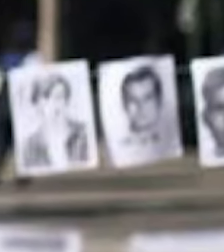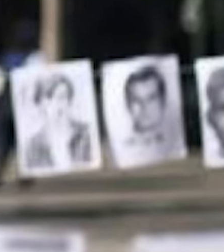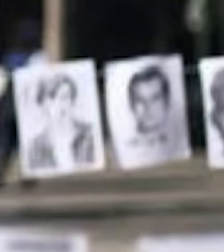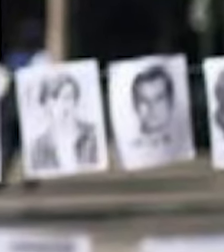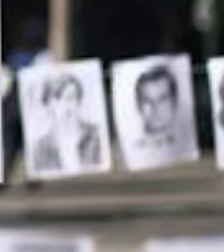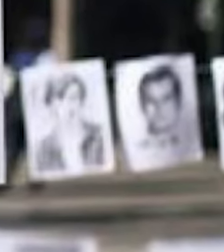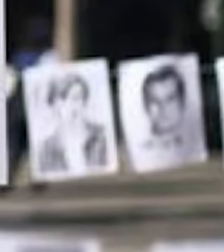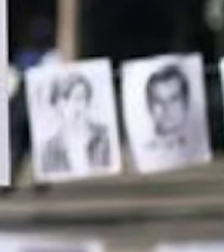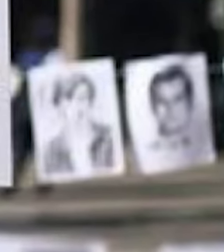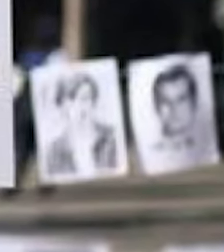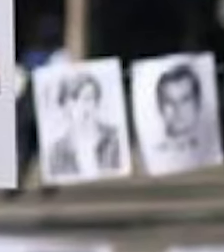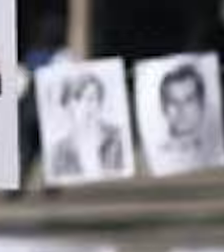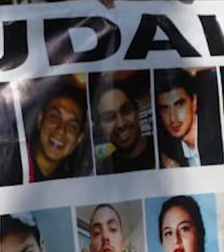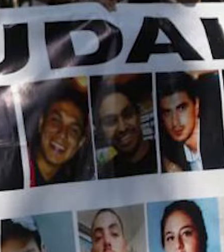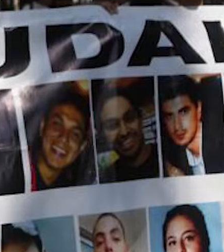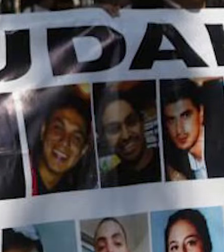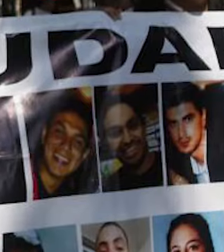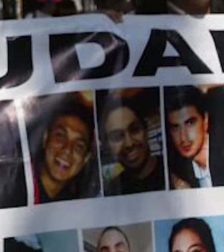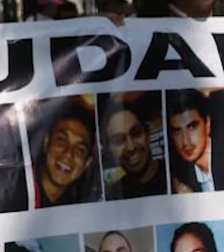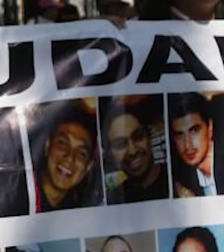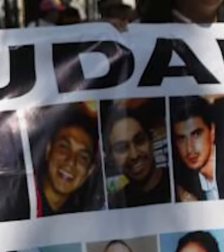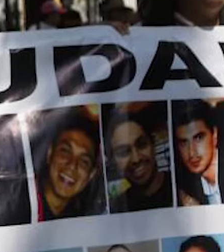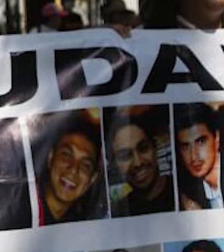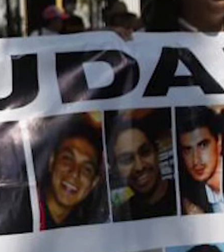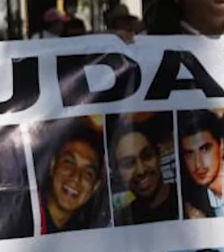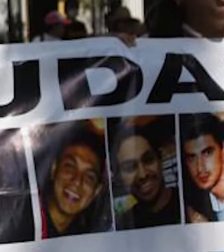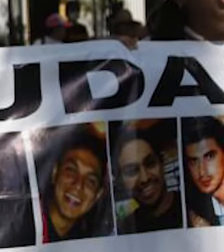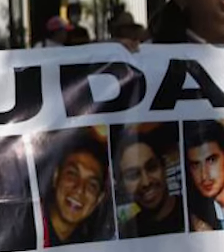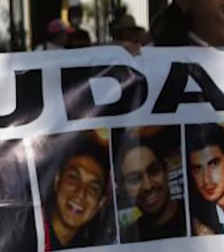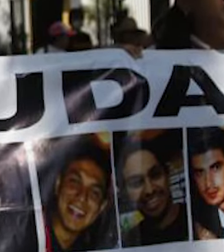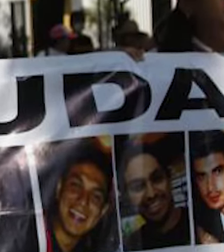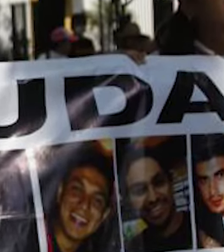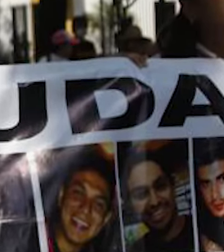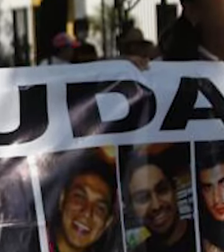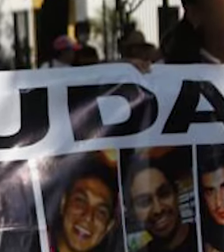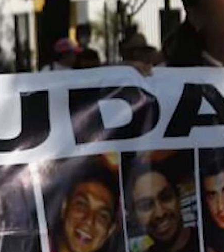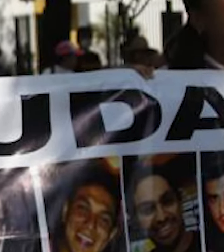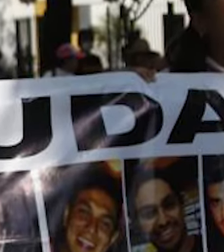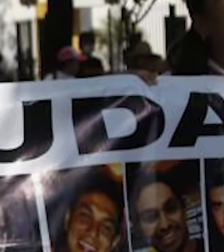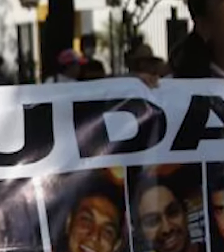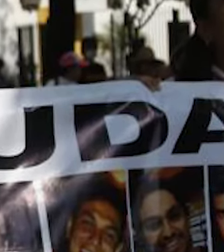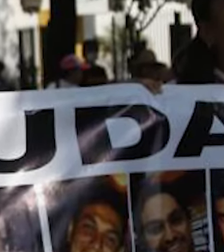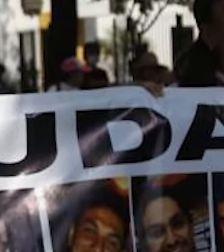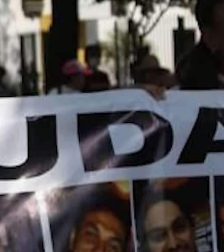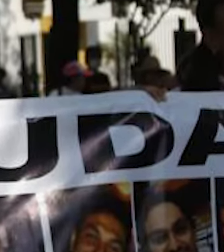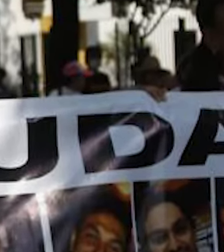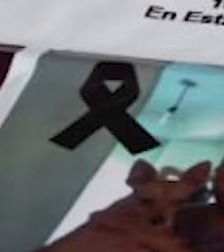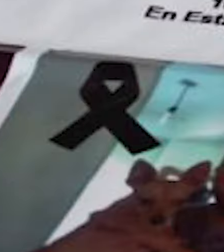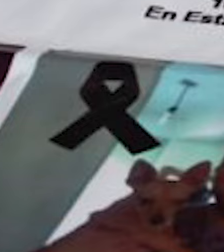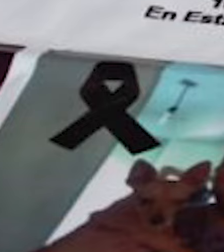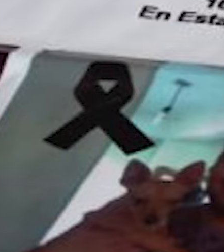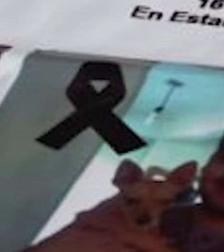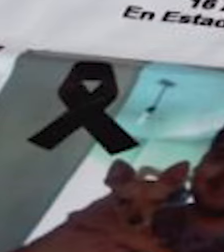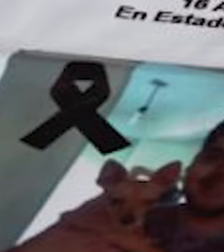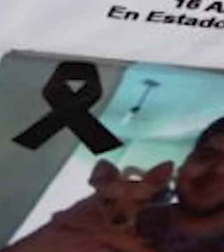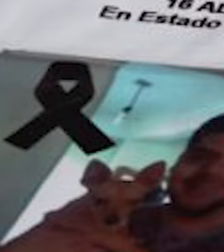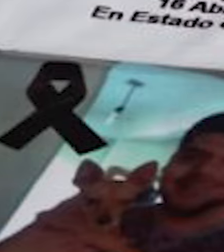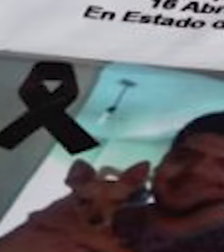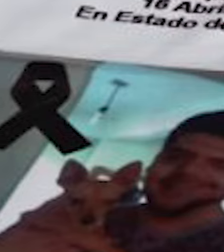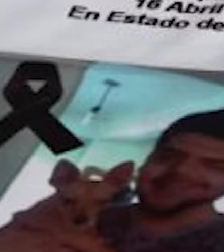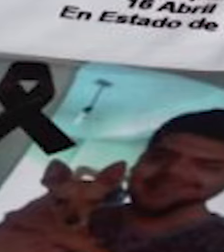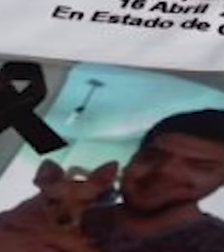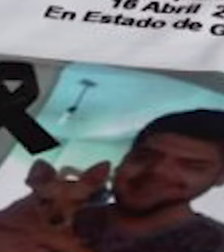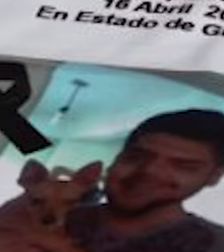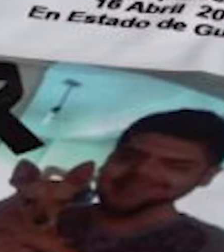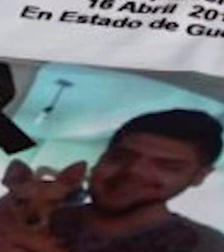94 mil personas desaparecidas tras el rechazo del censo que realizó su gobierno. También reiteró que no se borrará ningún registro y